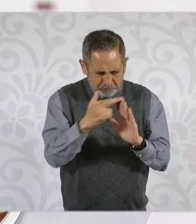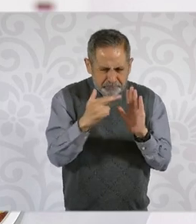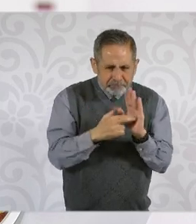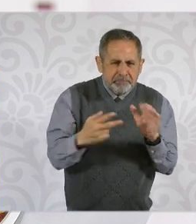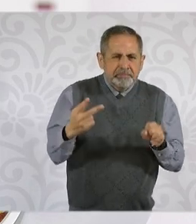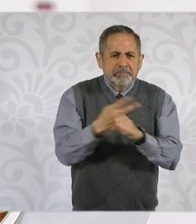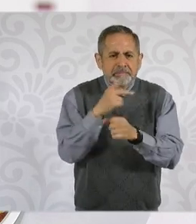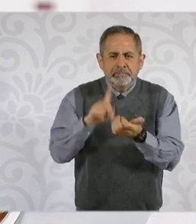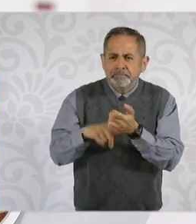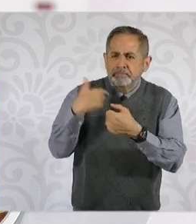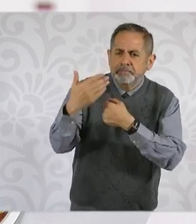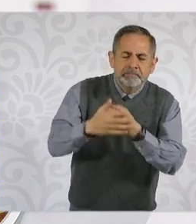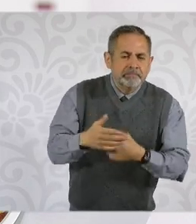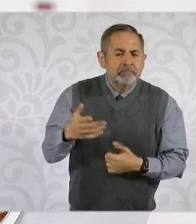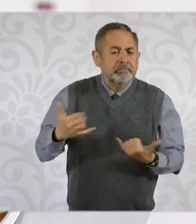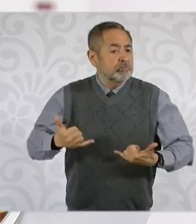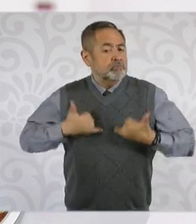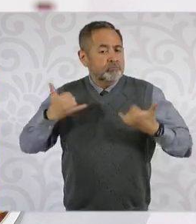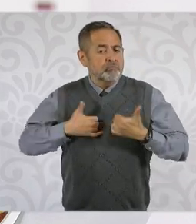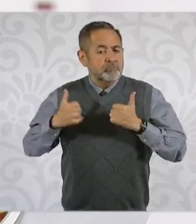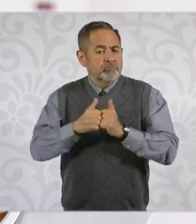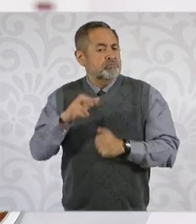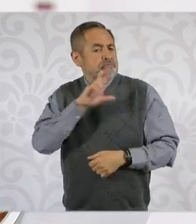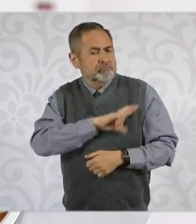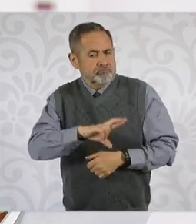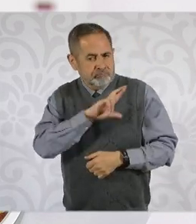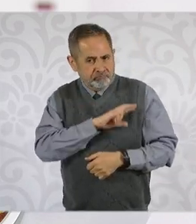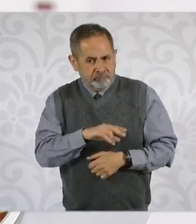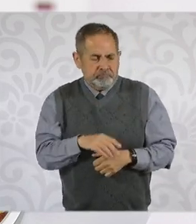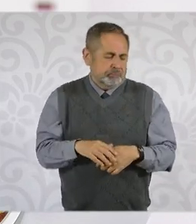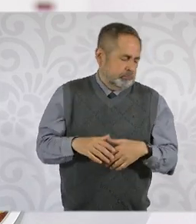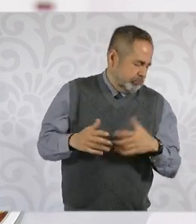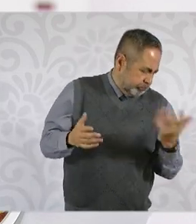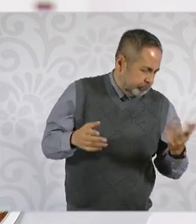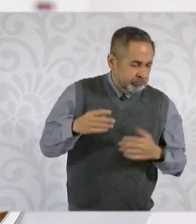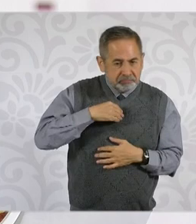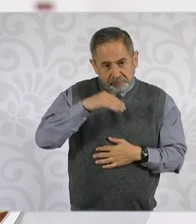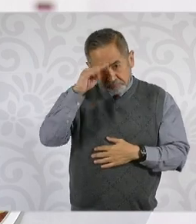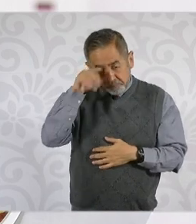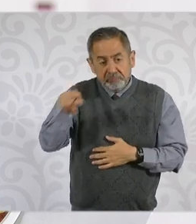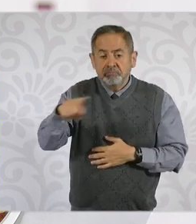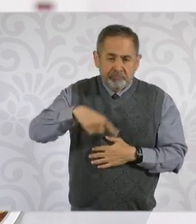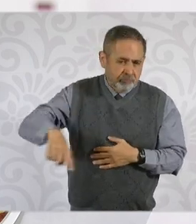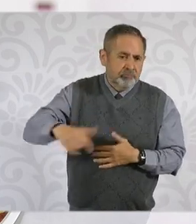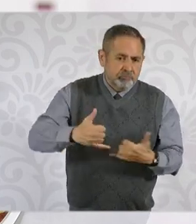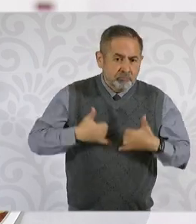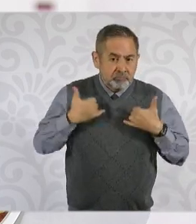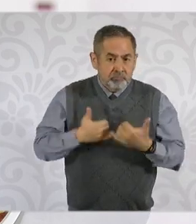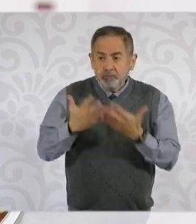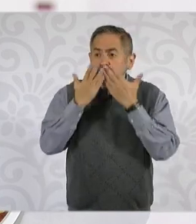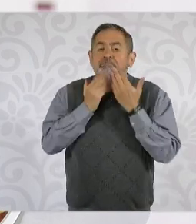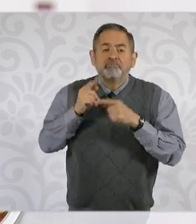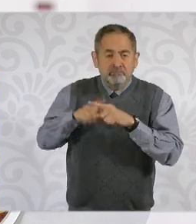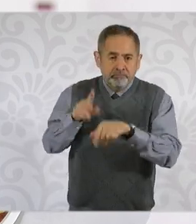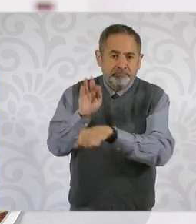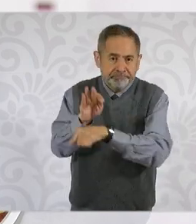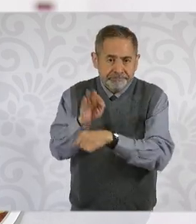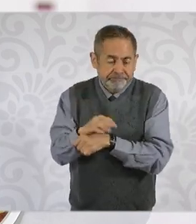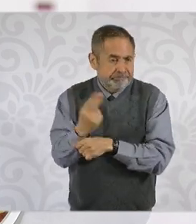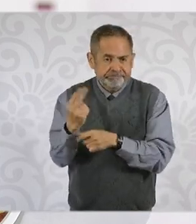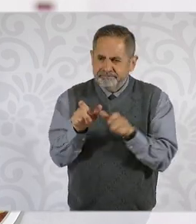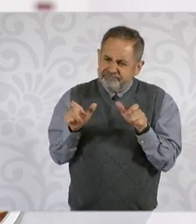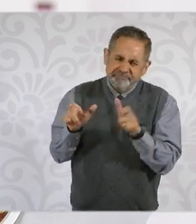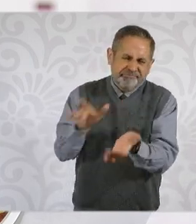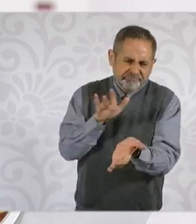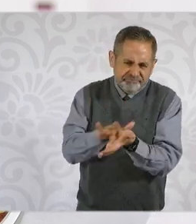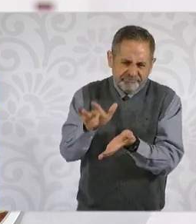para jóvenes. Al considerar que es la población más vulnerable de este país, la que más requiere estos